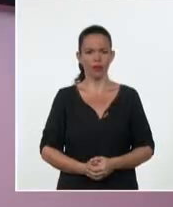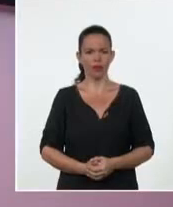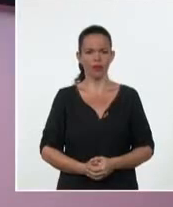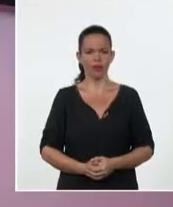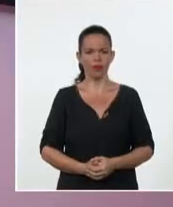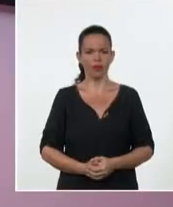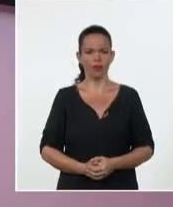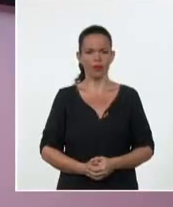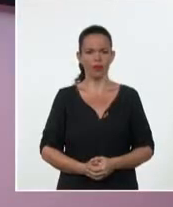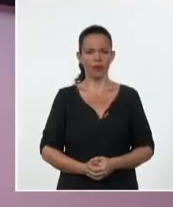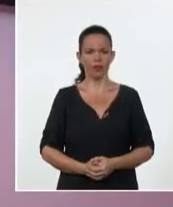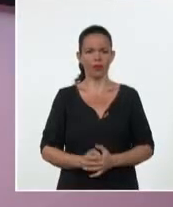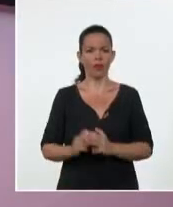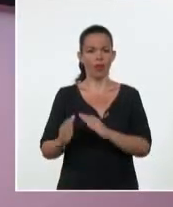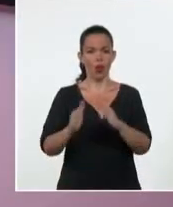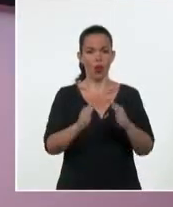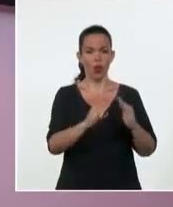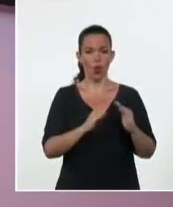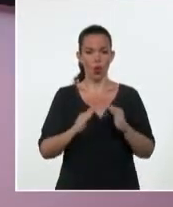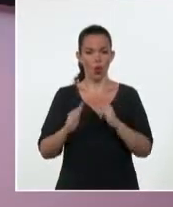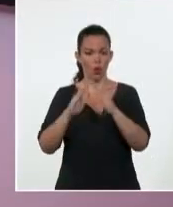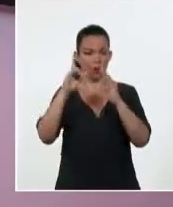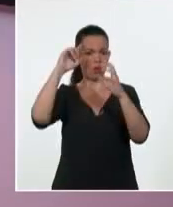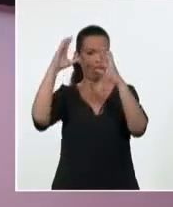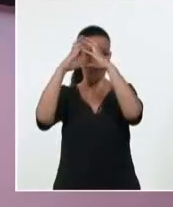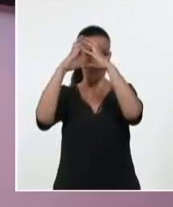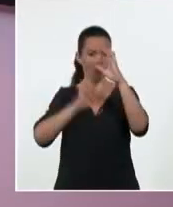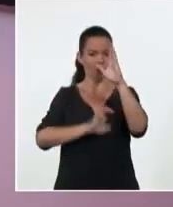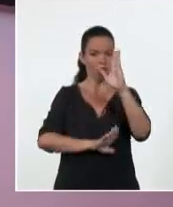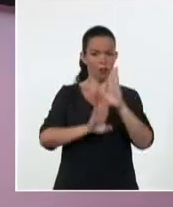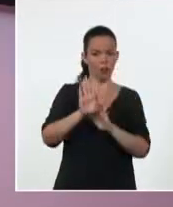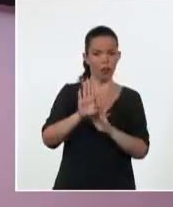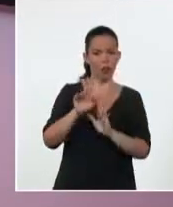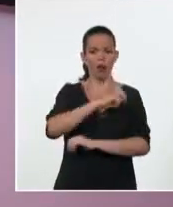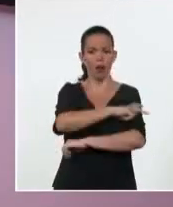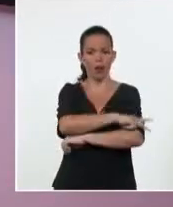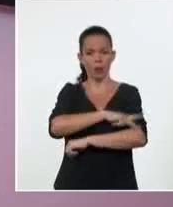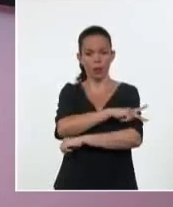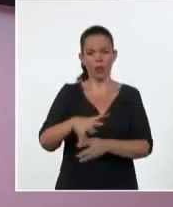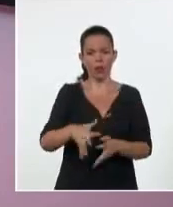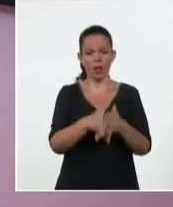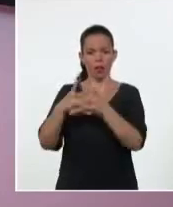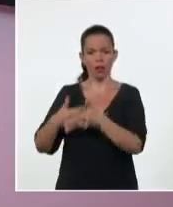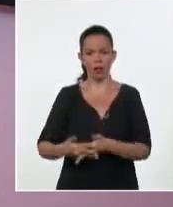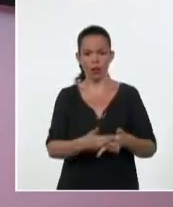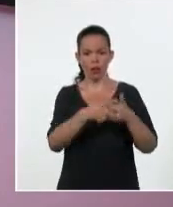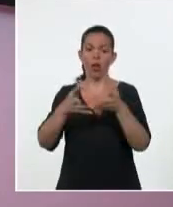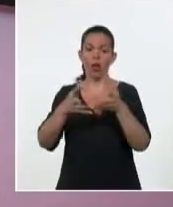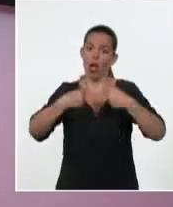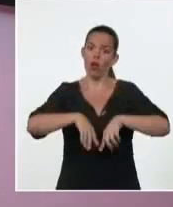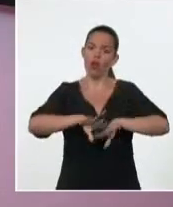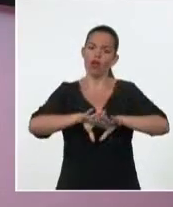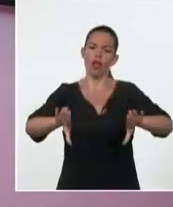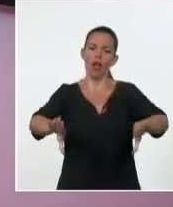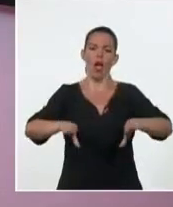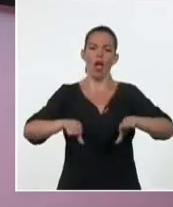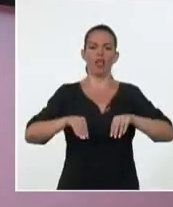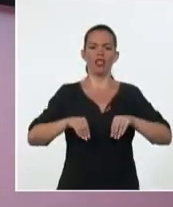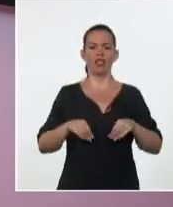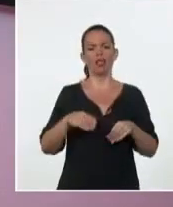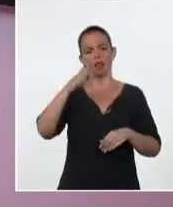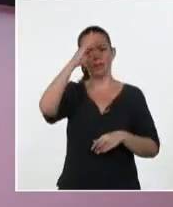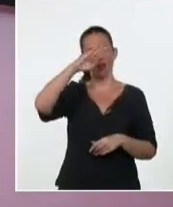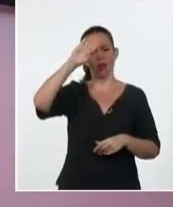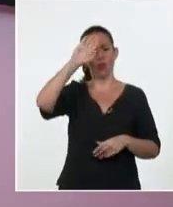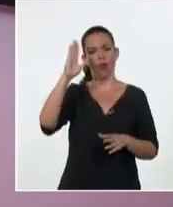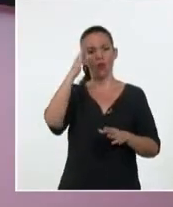La comunidad de inteligencia de Estados Unidos finalmente admite que no hubo ataque contra sus diplomáticos en Cuba ni en otro lugar y que